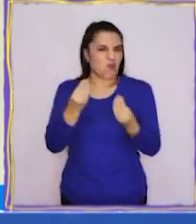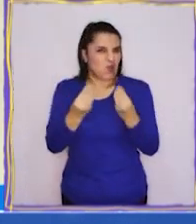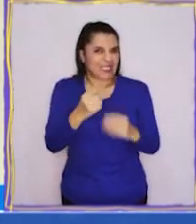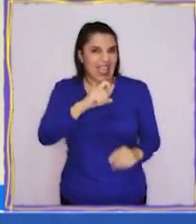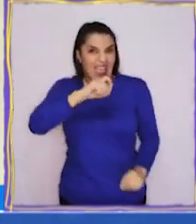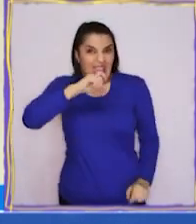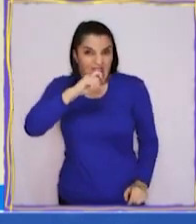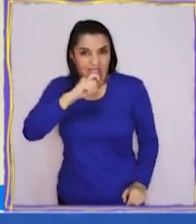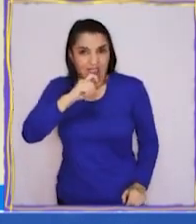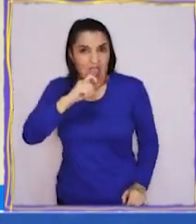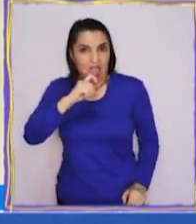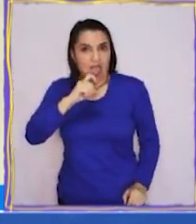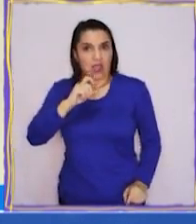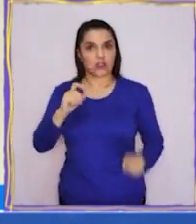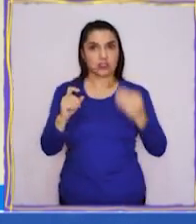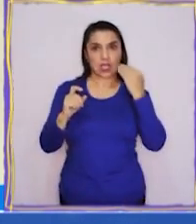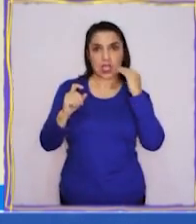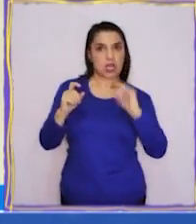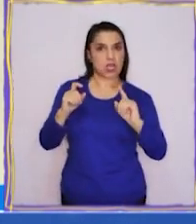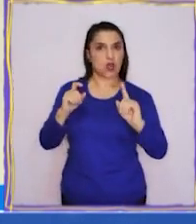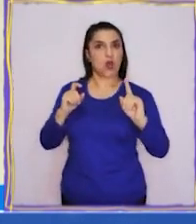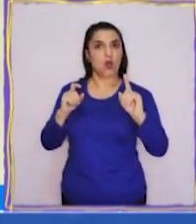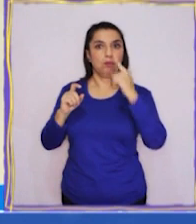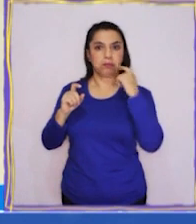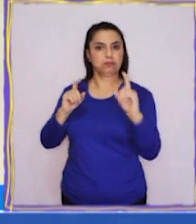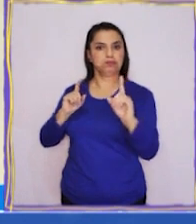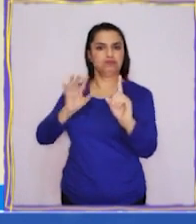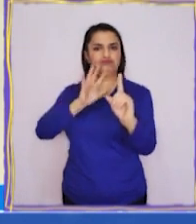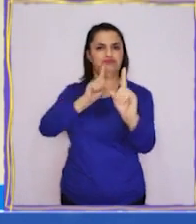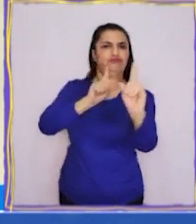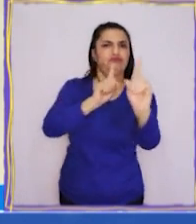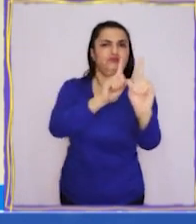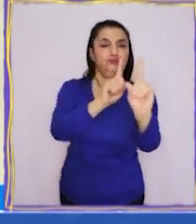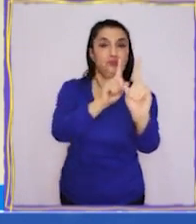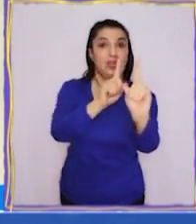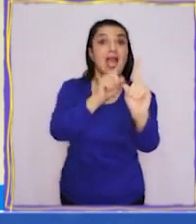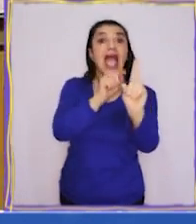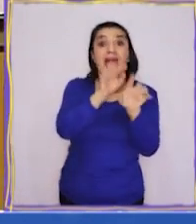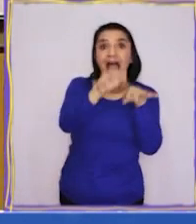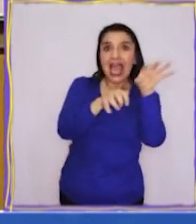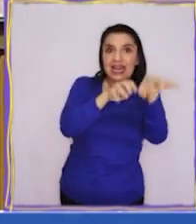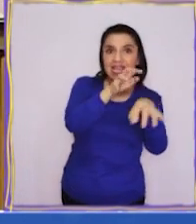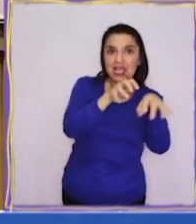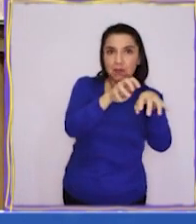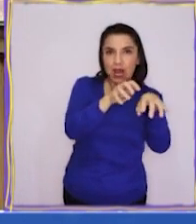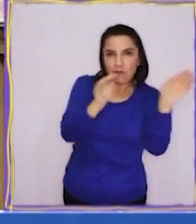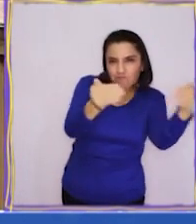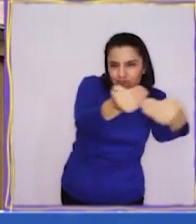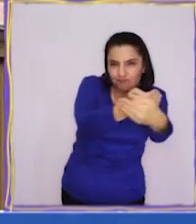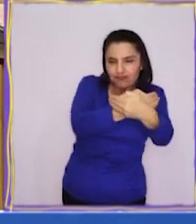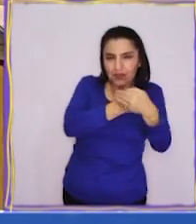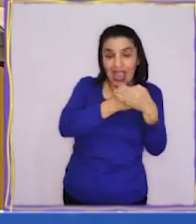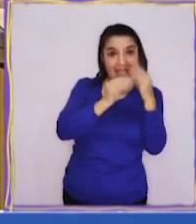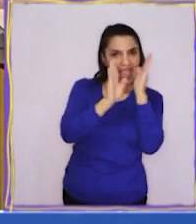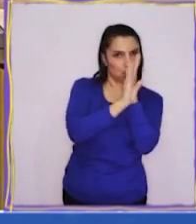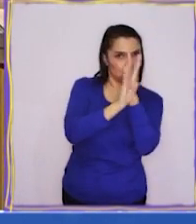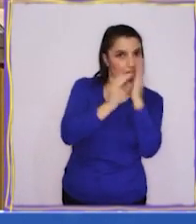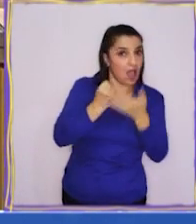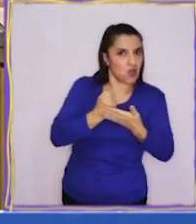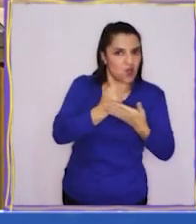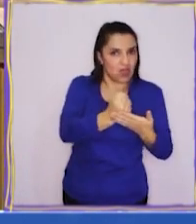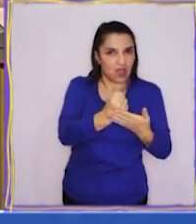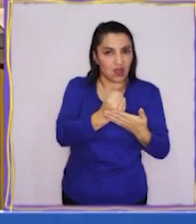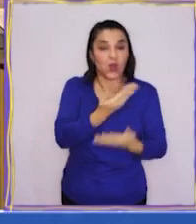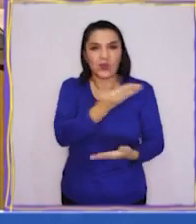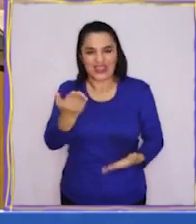muchísima envidia. Por eso mismo lo persiguió por todas partes. Por suerte los animales se pusieron de acuerdo para poder ayudarlo y esconderlo.